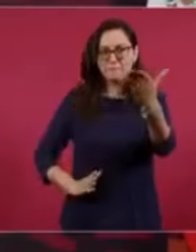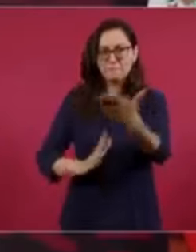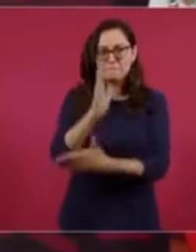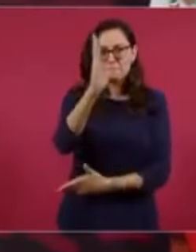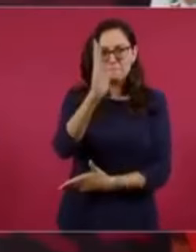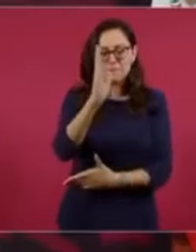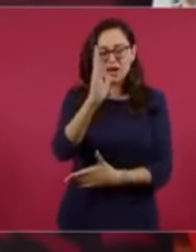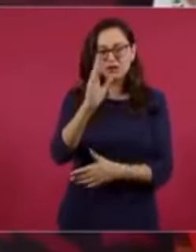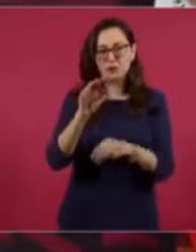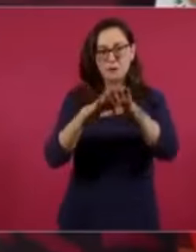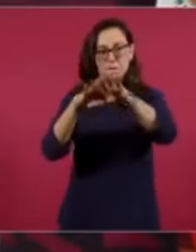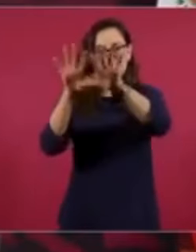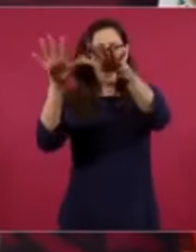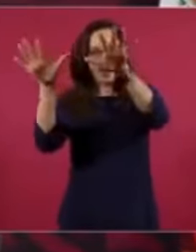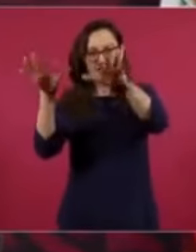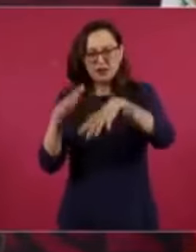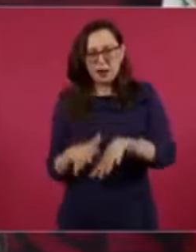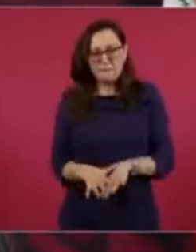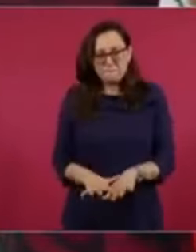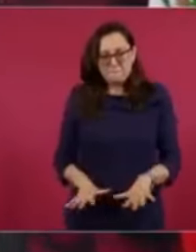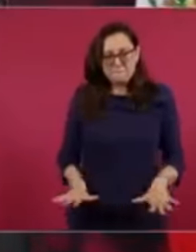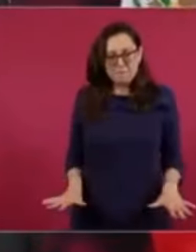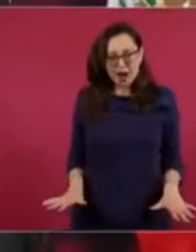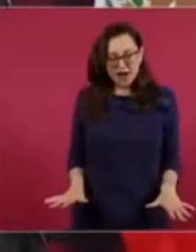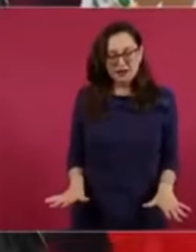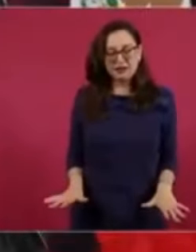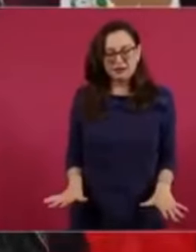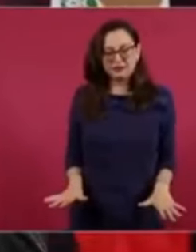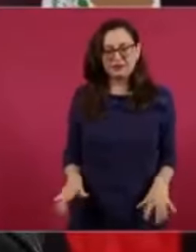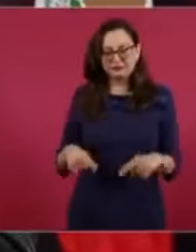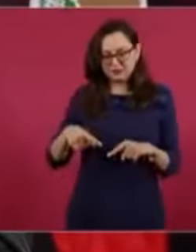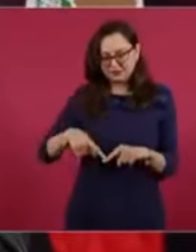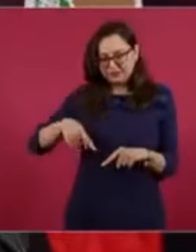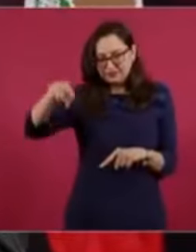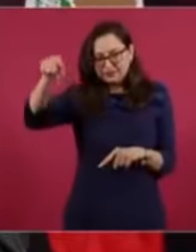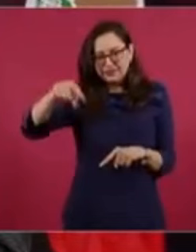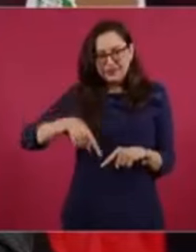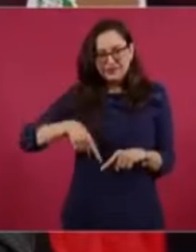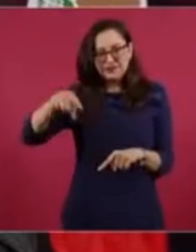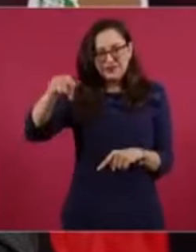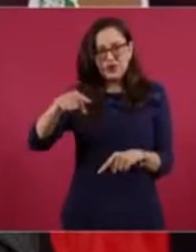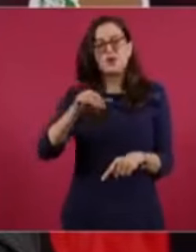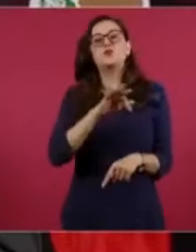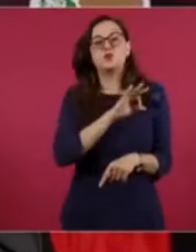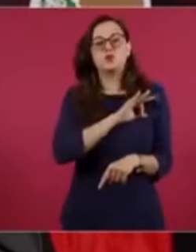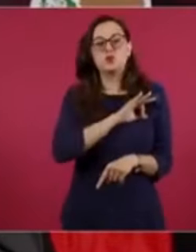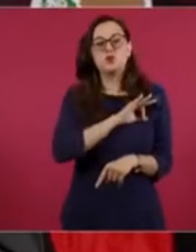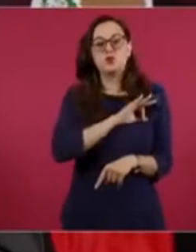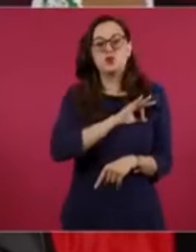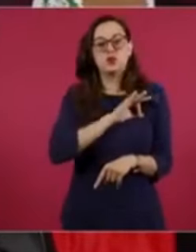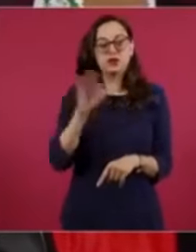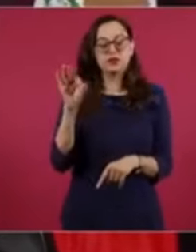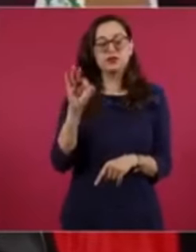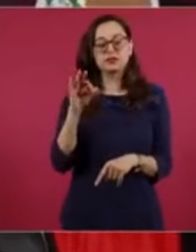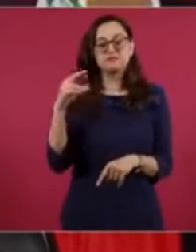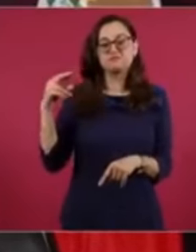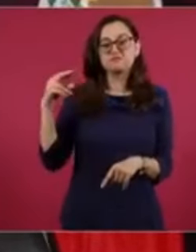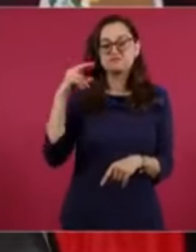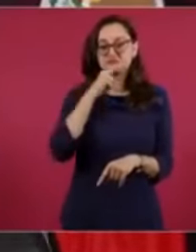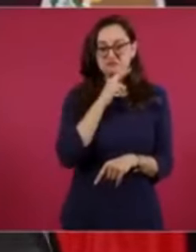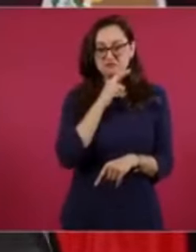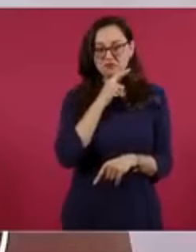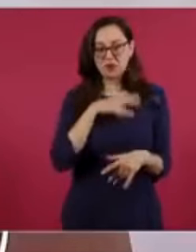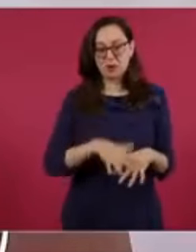más corto para comunicar el